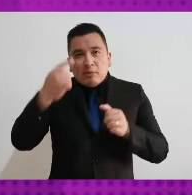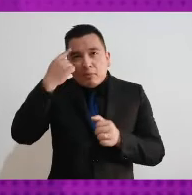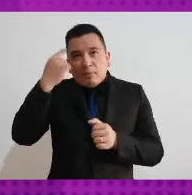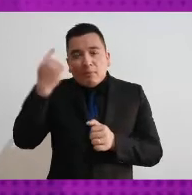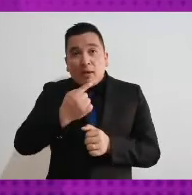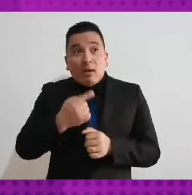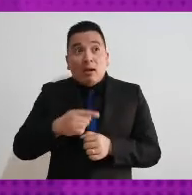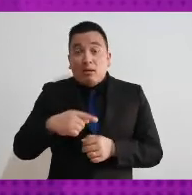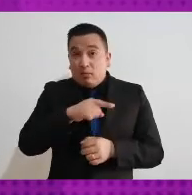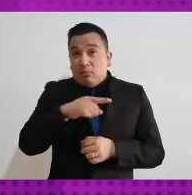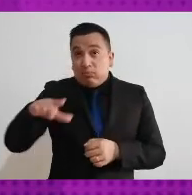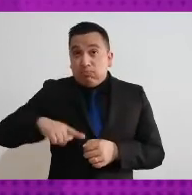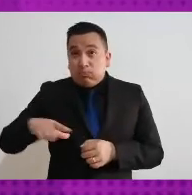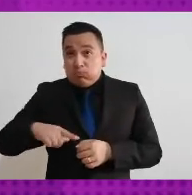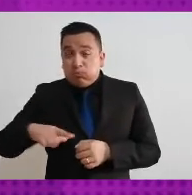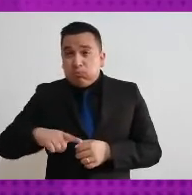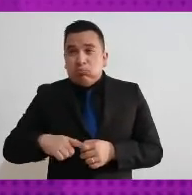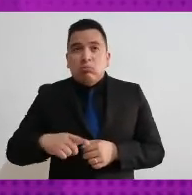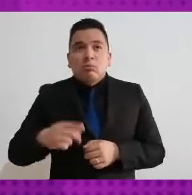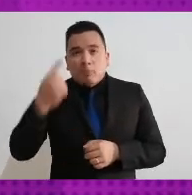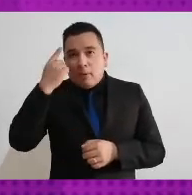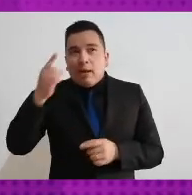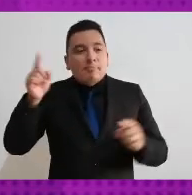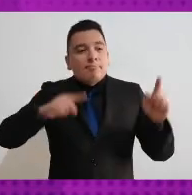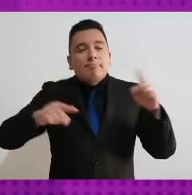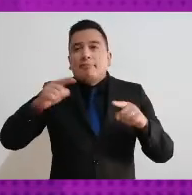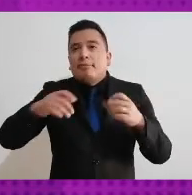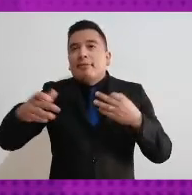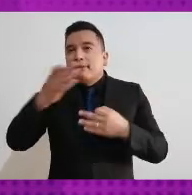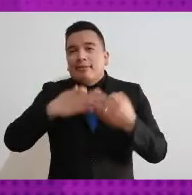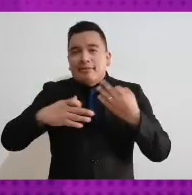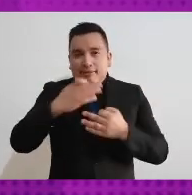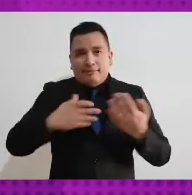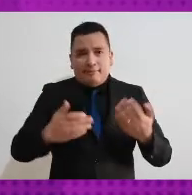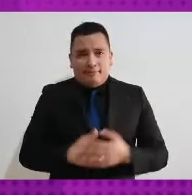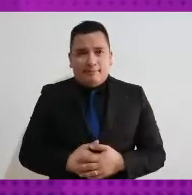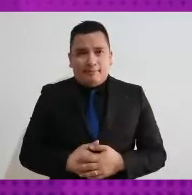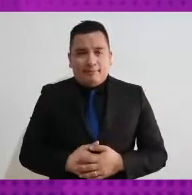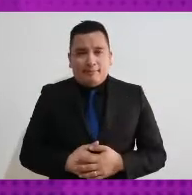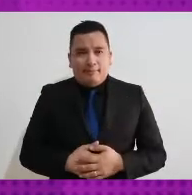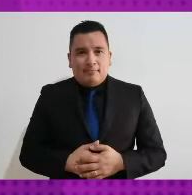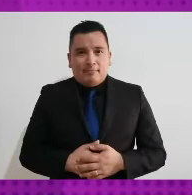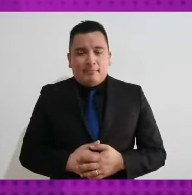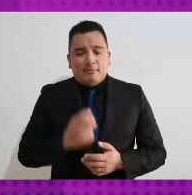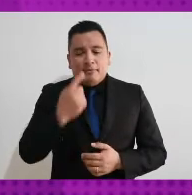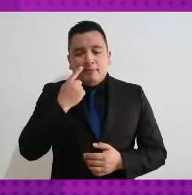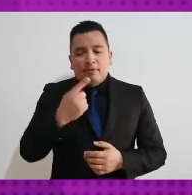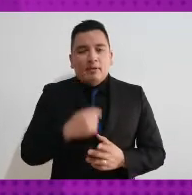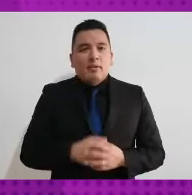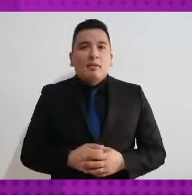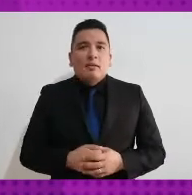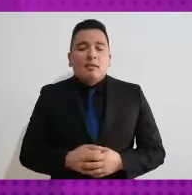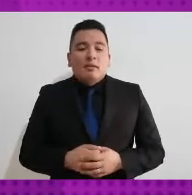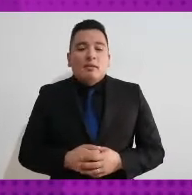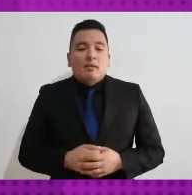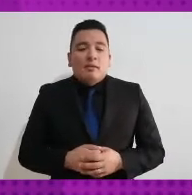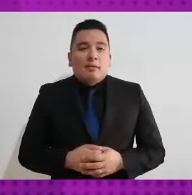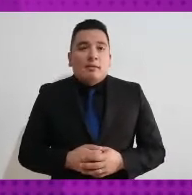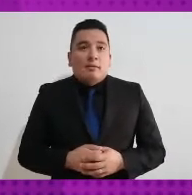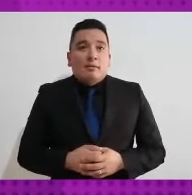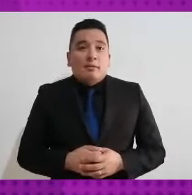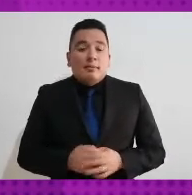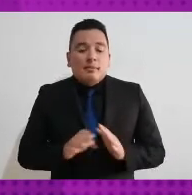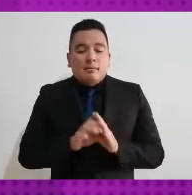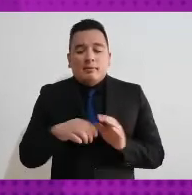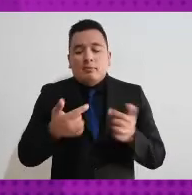nación en el que todas las personas estemos incluidas en ese sentido retomando a lo que ha dicho la relatora sobre los derechos de las